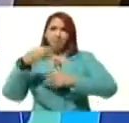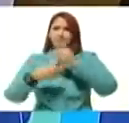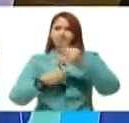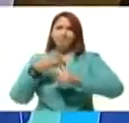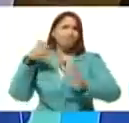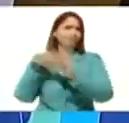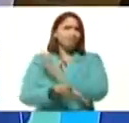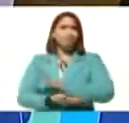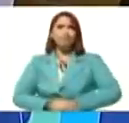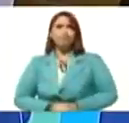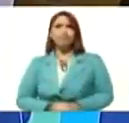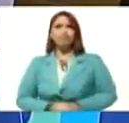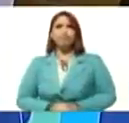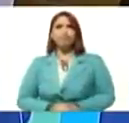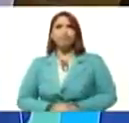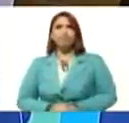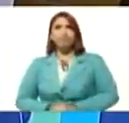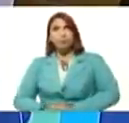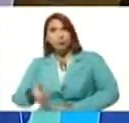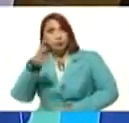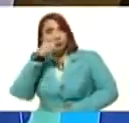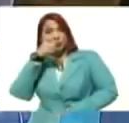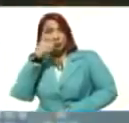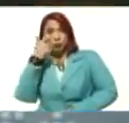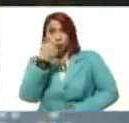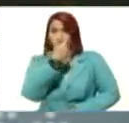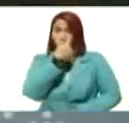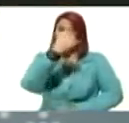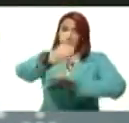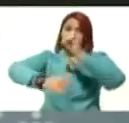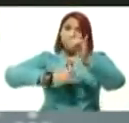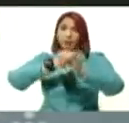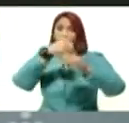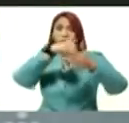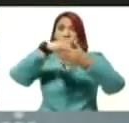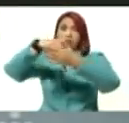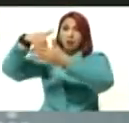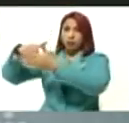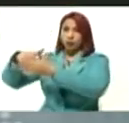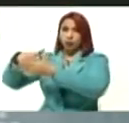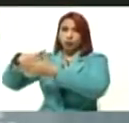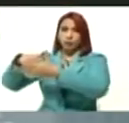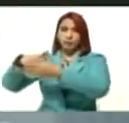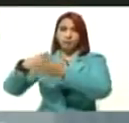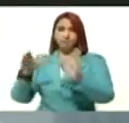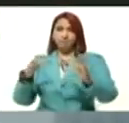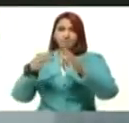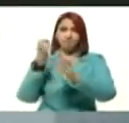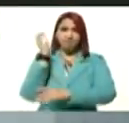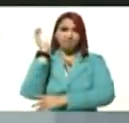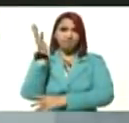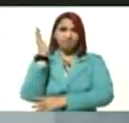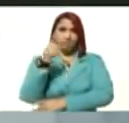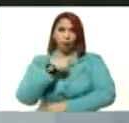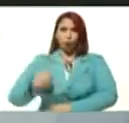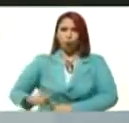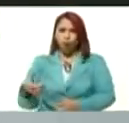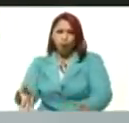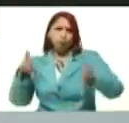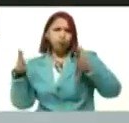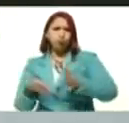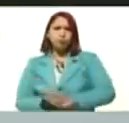observador internacional en las elecciones del parlamento ruso, que ganó